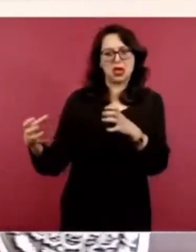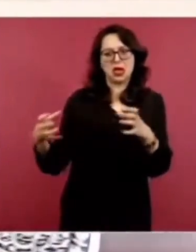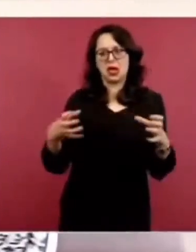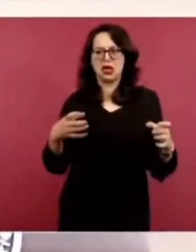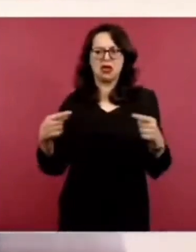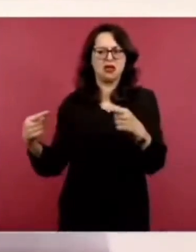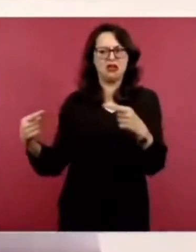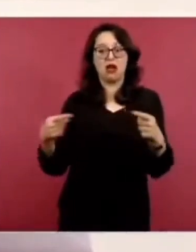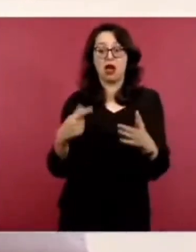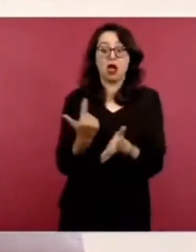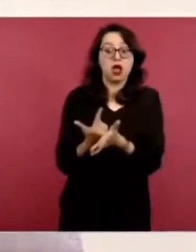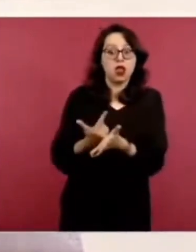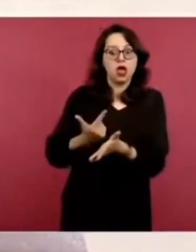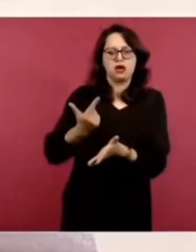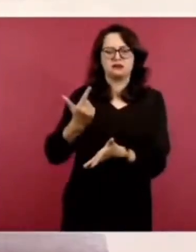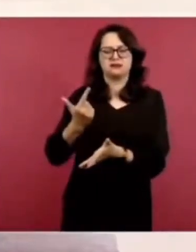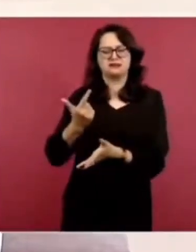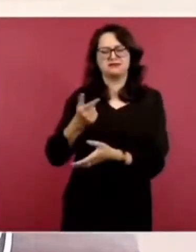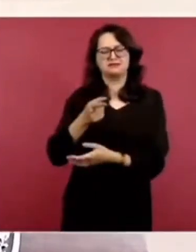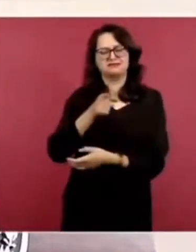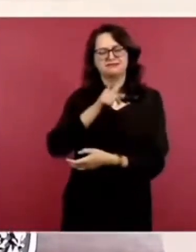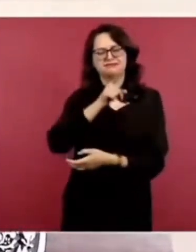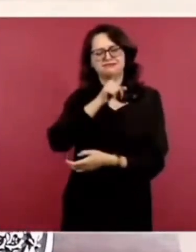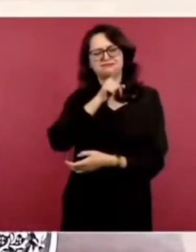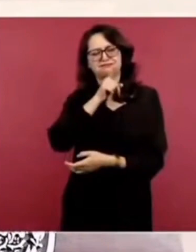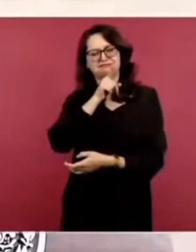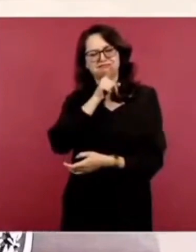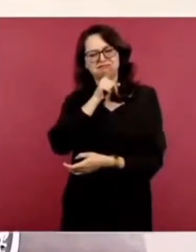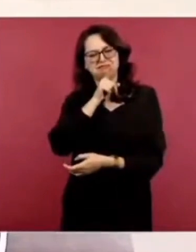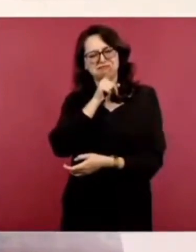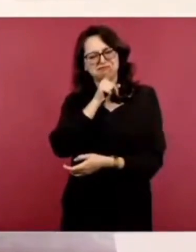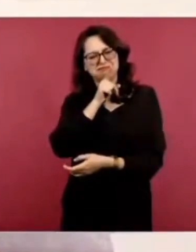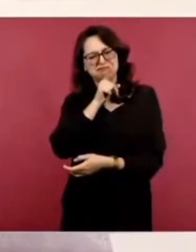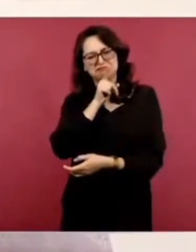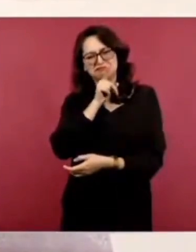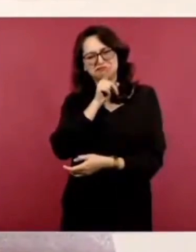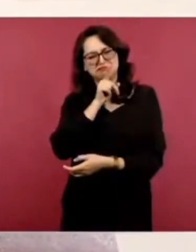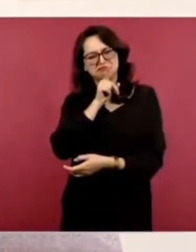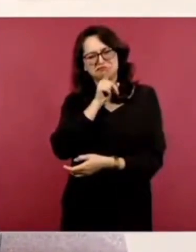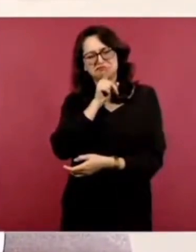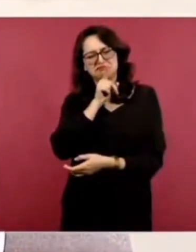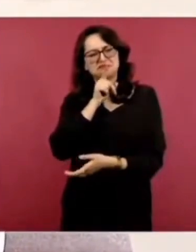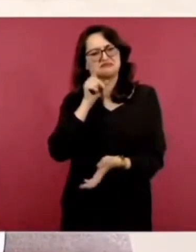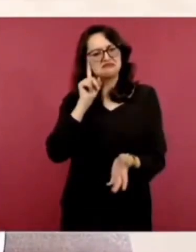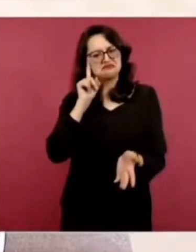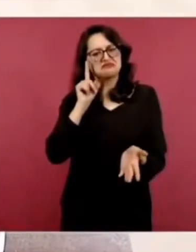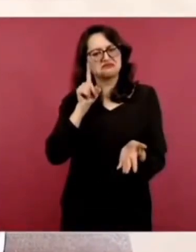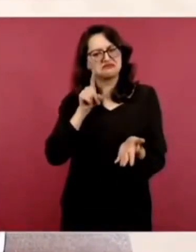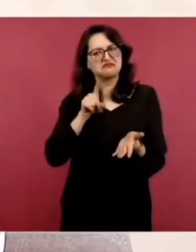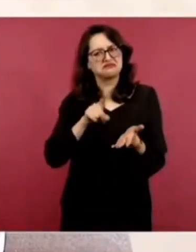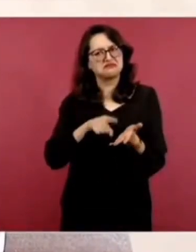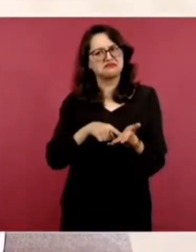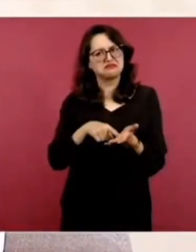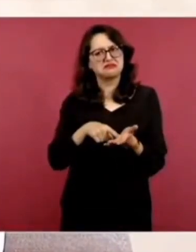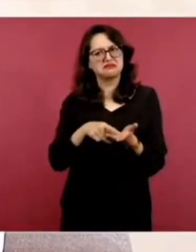armonía en